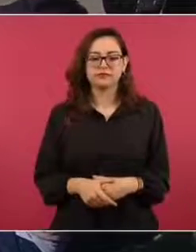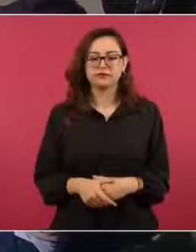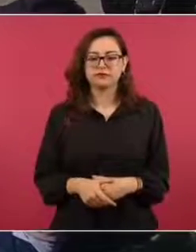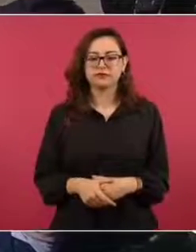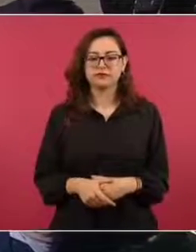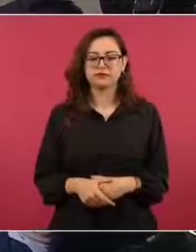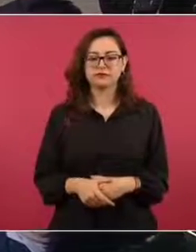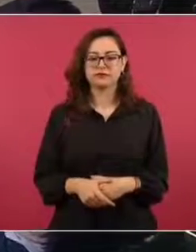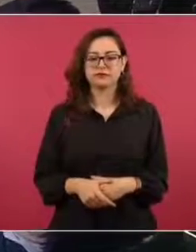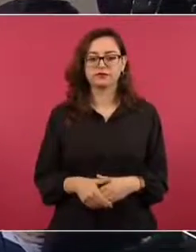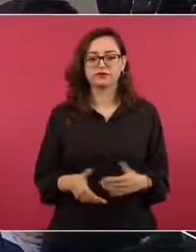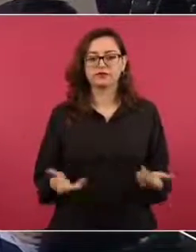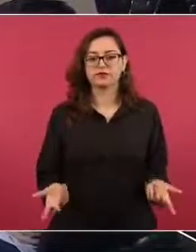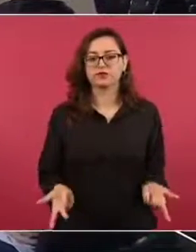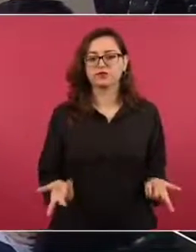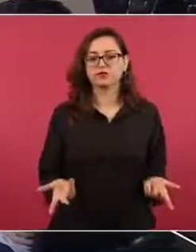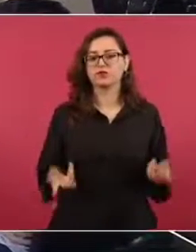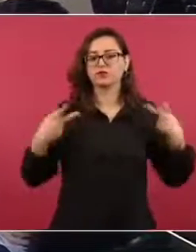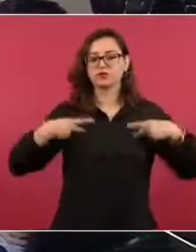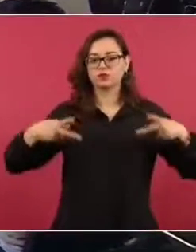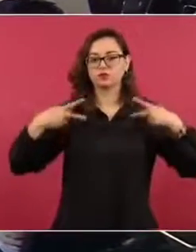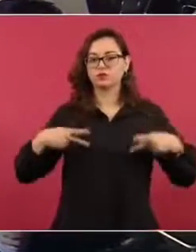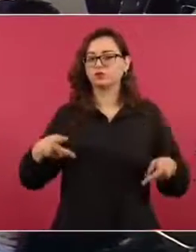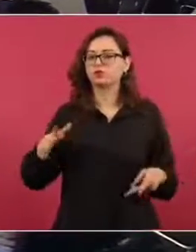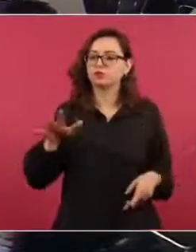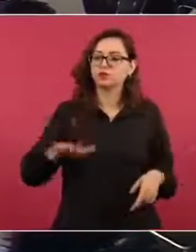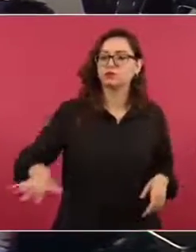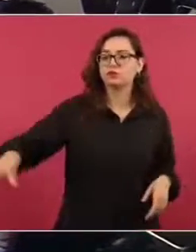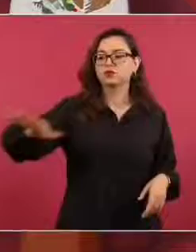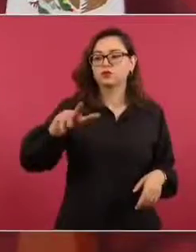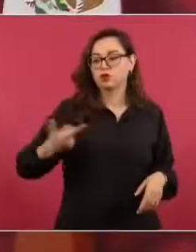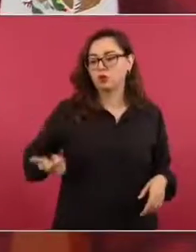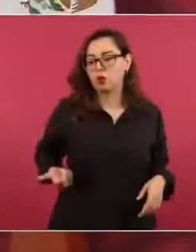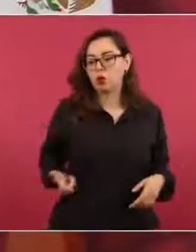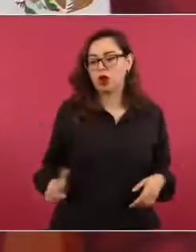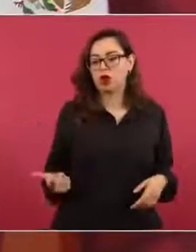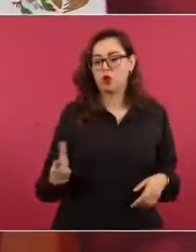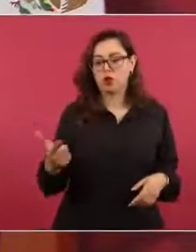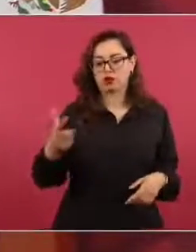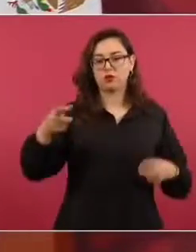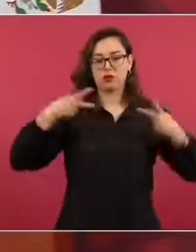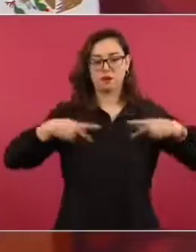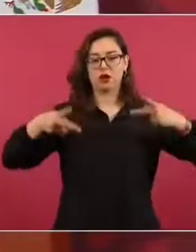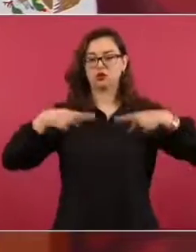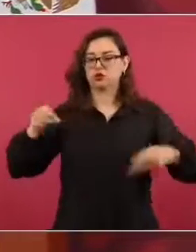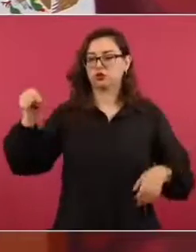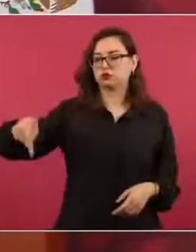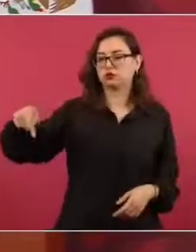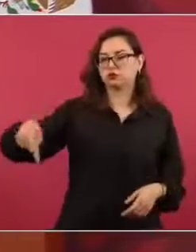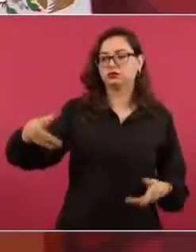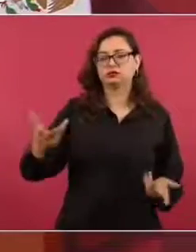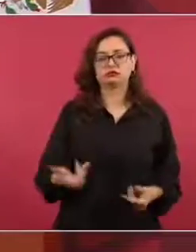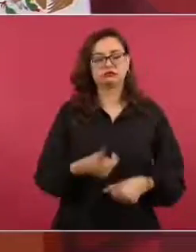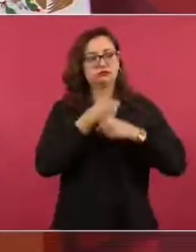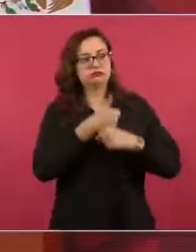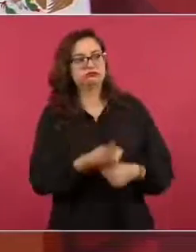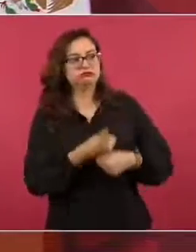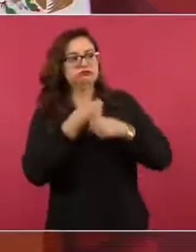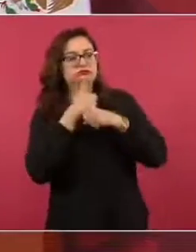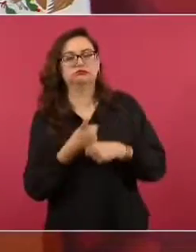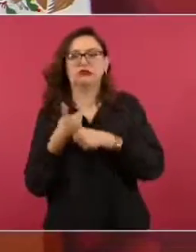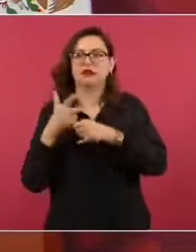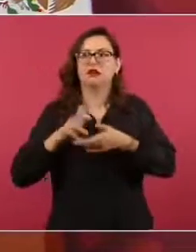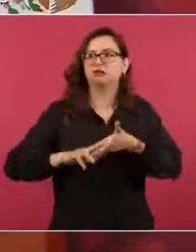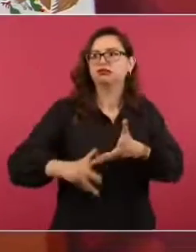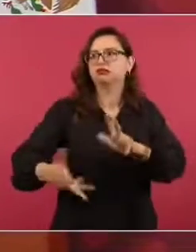a los de Guanajuato, que están sufriendo tanto por la violencia,